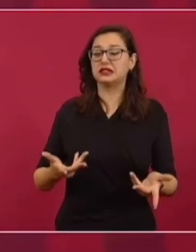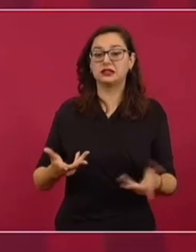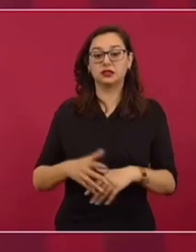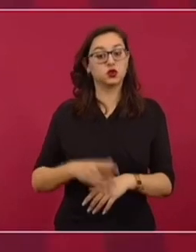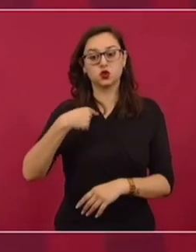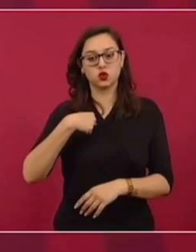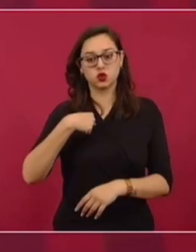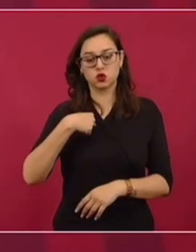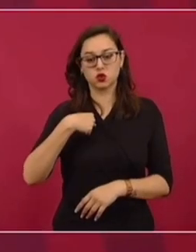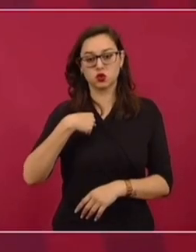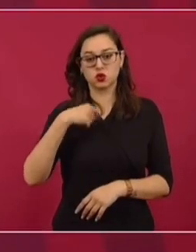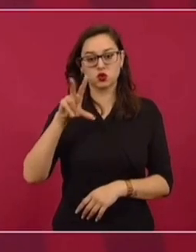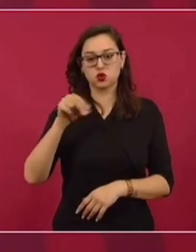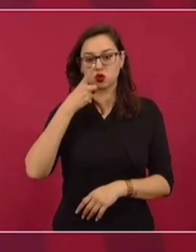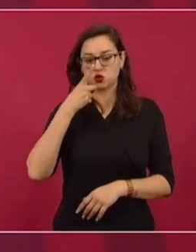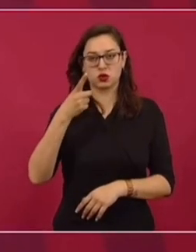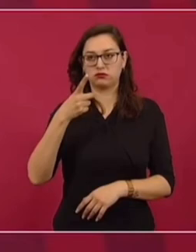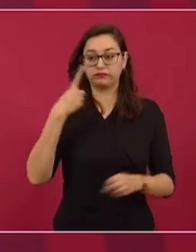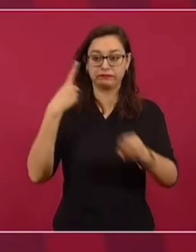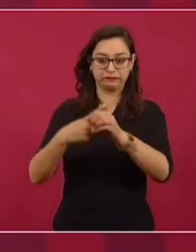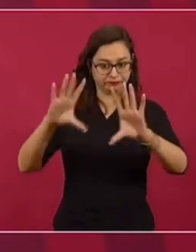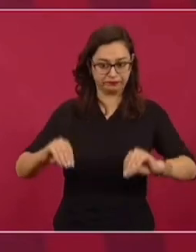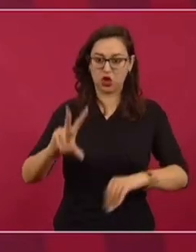se censuren, nada más que informen